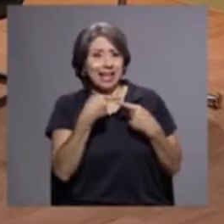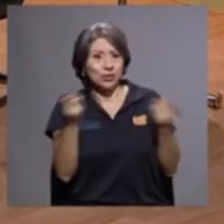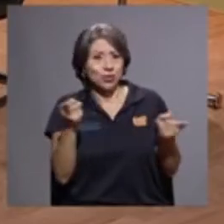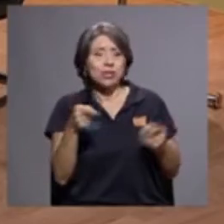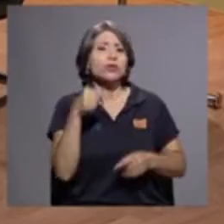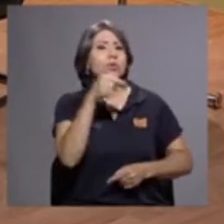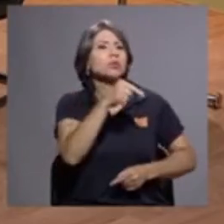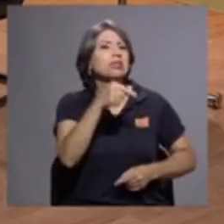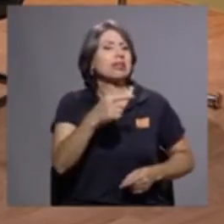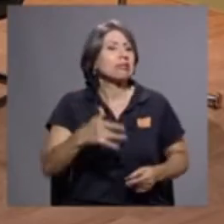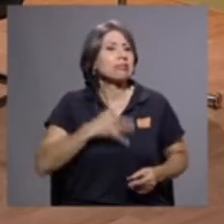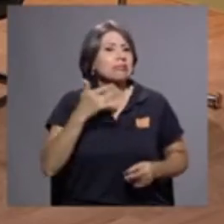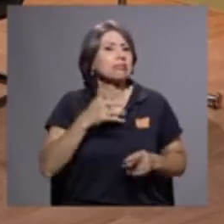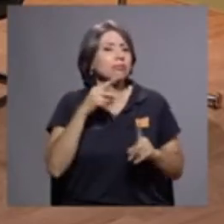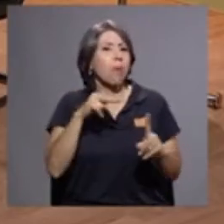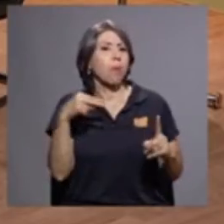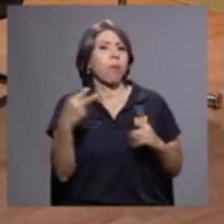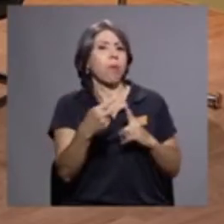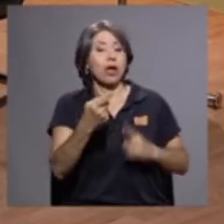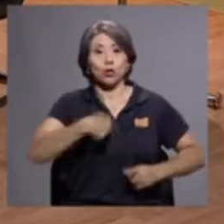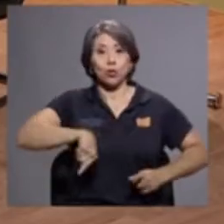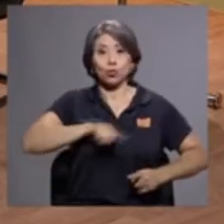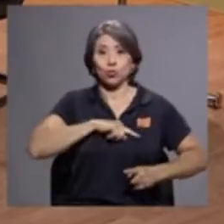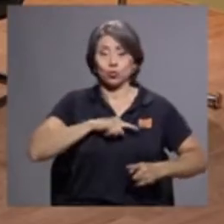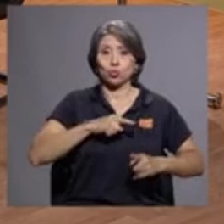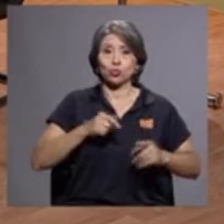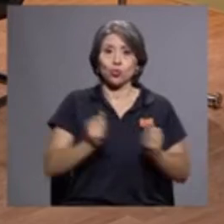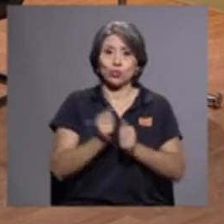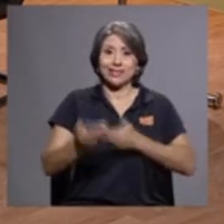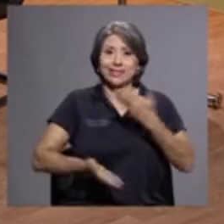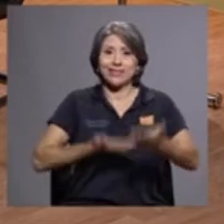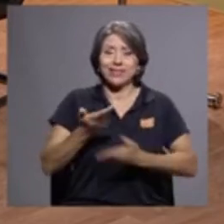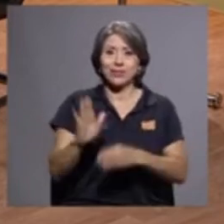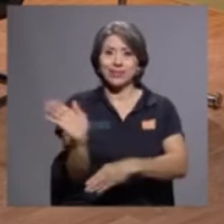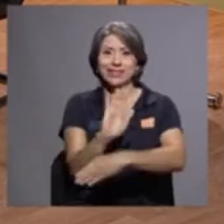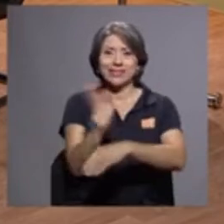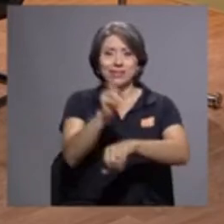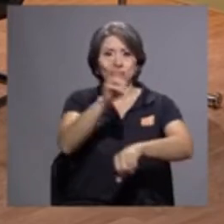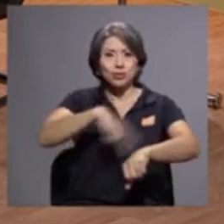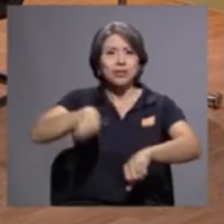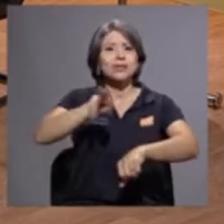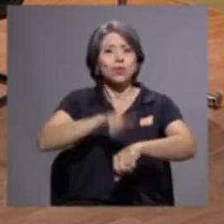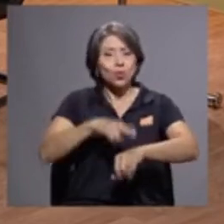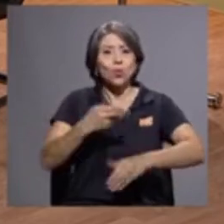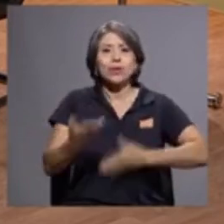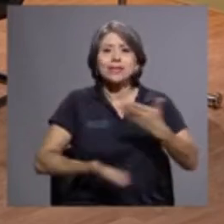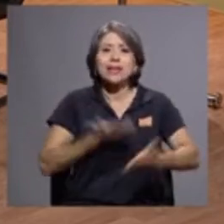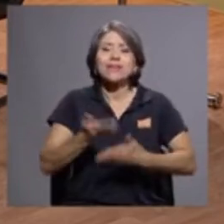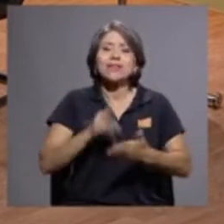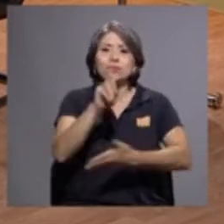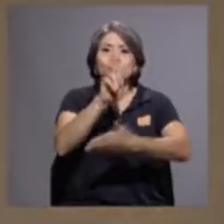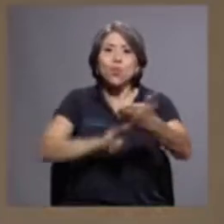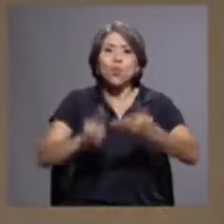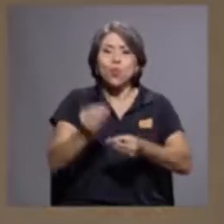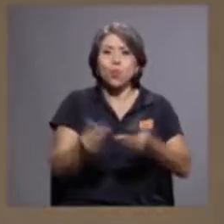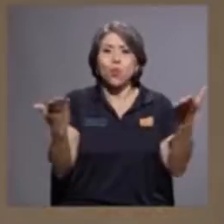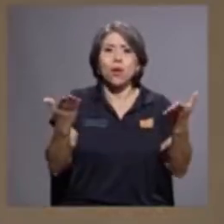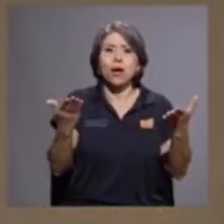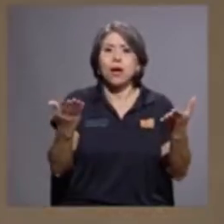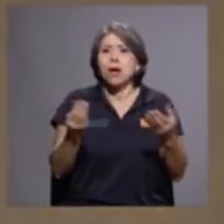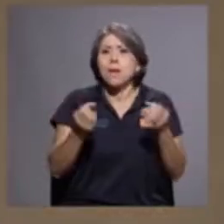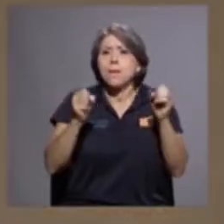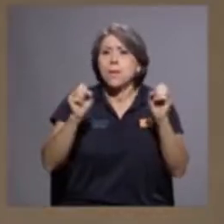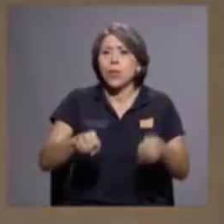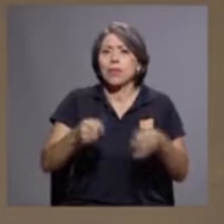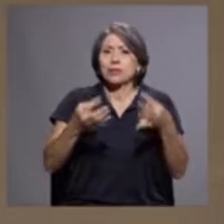usted y cómo nosotros desde el servicio a la televisión nacional, de algún modo de servicio universitario público, podemos tratar